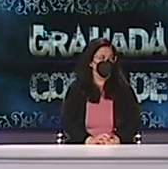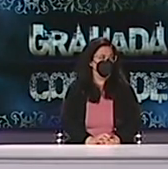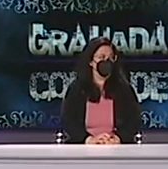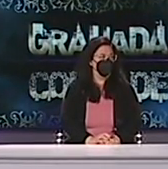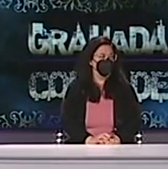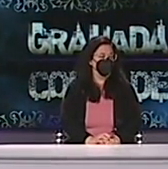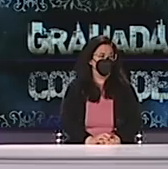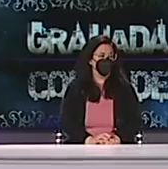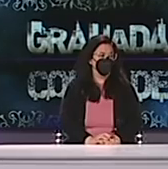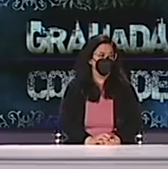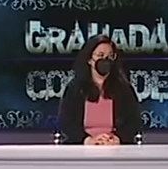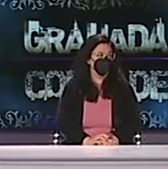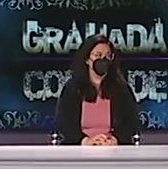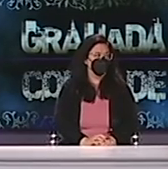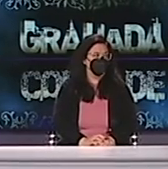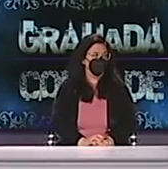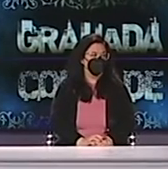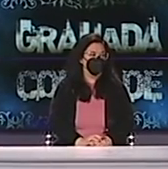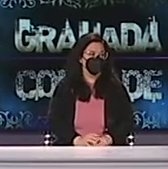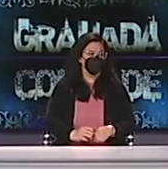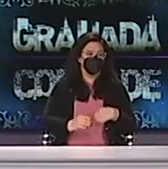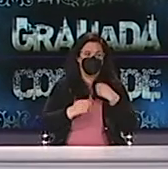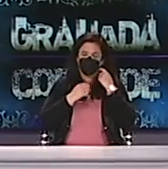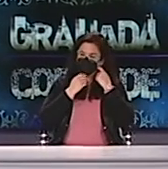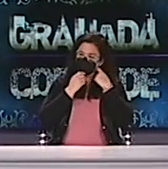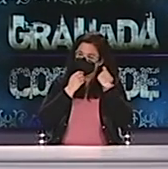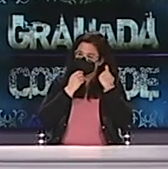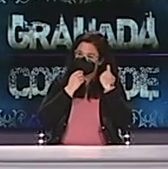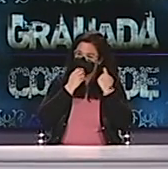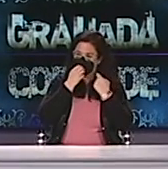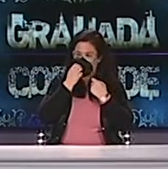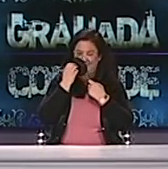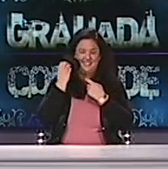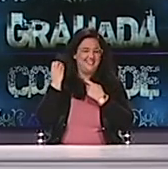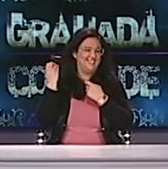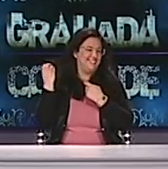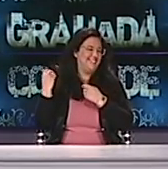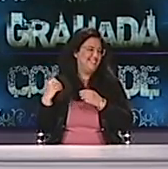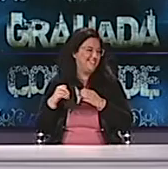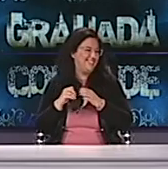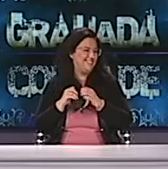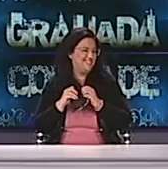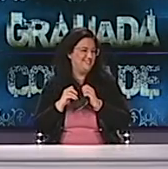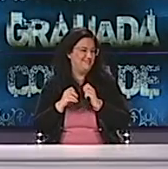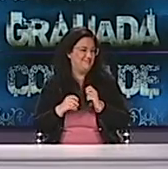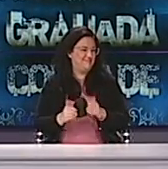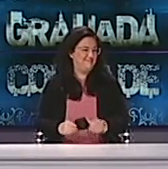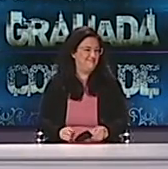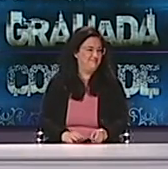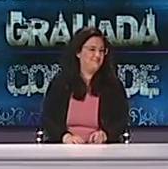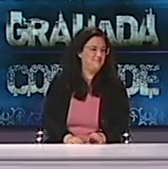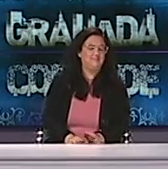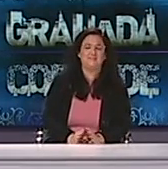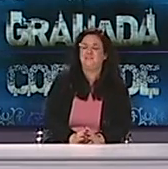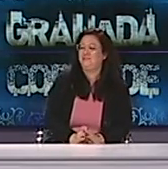noches. Buenas noches y gracias por la admiración. Yo decía, ¿quién será el que me admira? Te admiramos a ti, a ti Guillermo, te admiramos